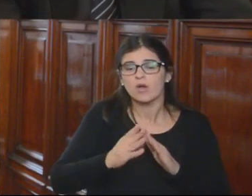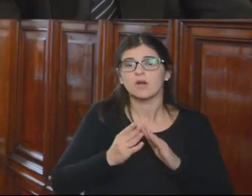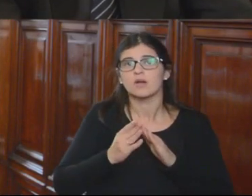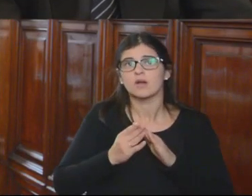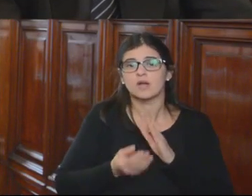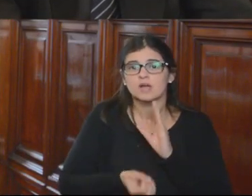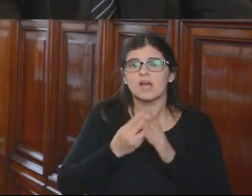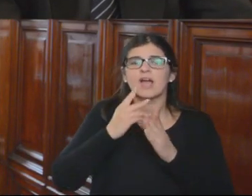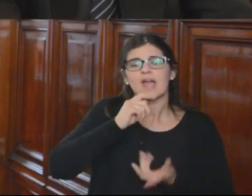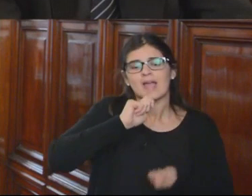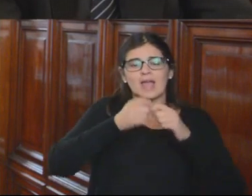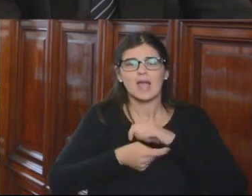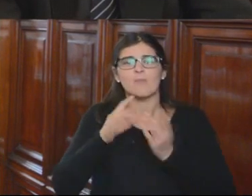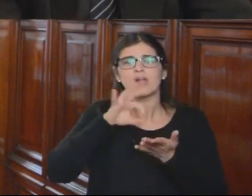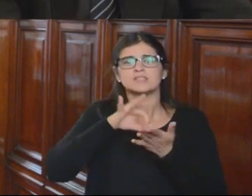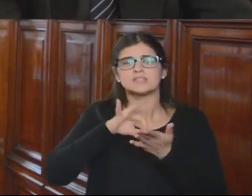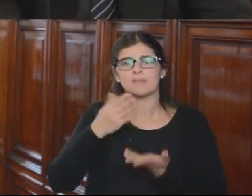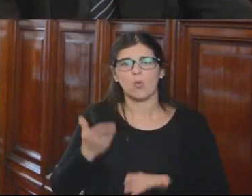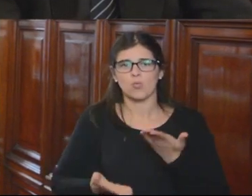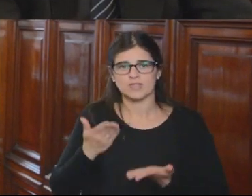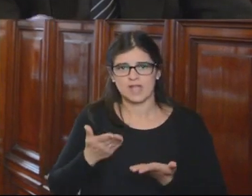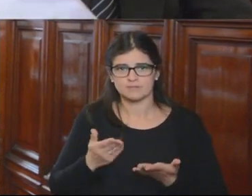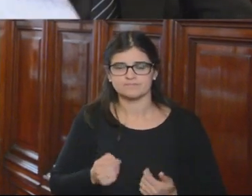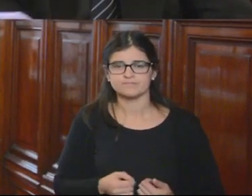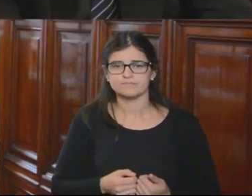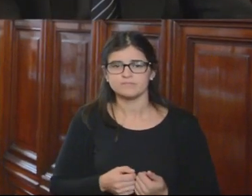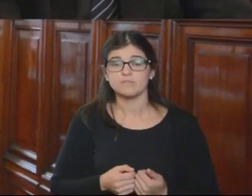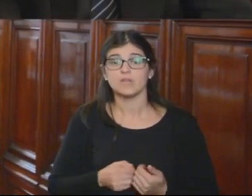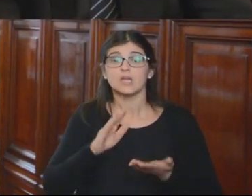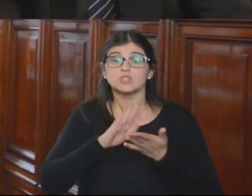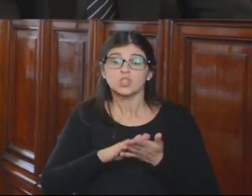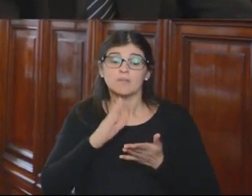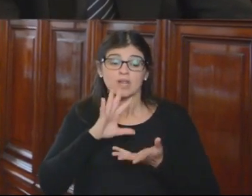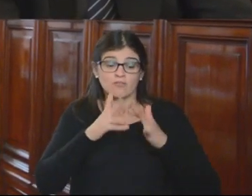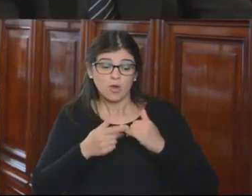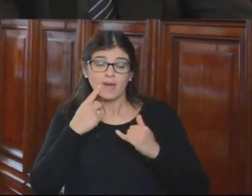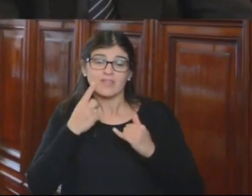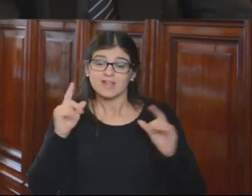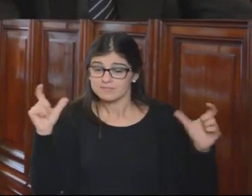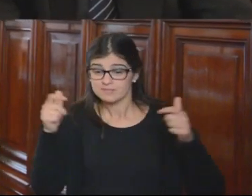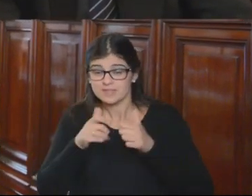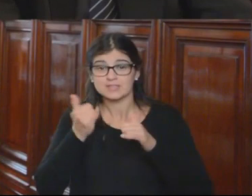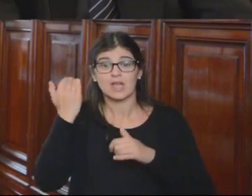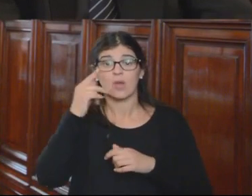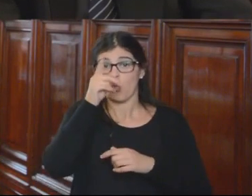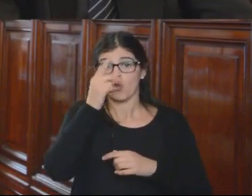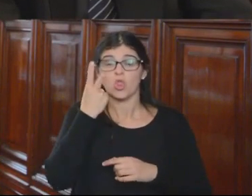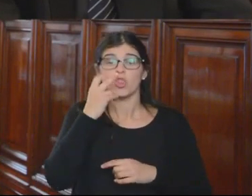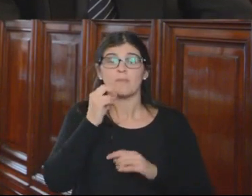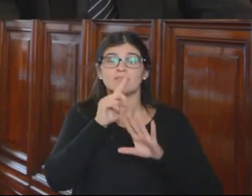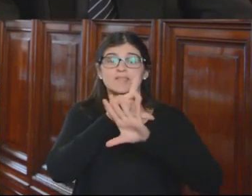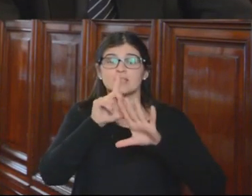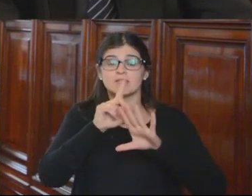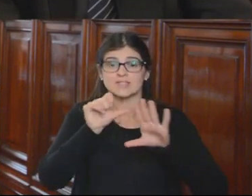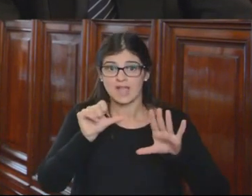revolución en el sistema judicial. Respecto a las conclusiones de la cumbre que fue llevada en julio del año 2016,